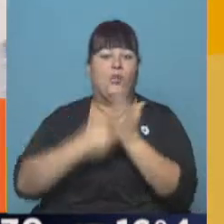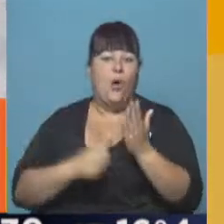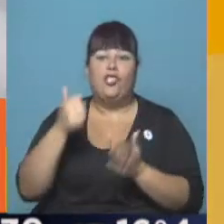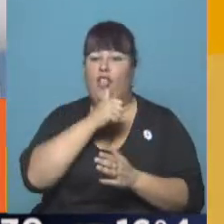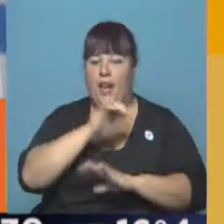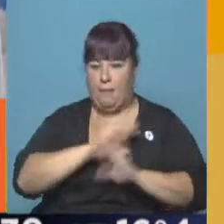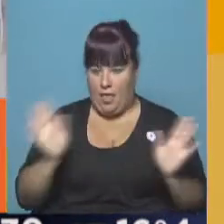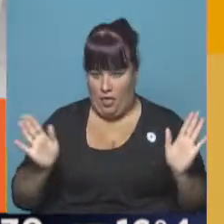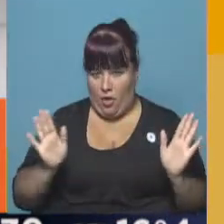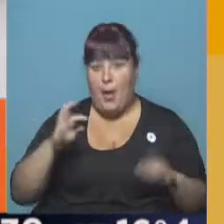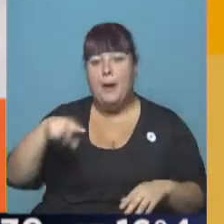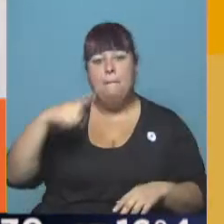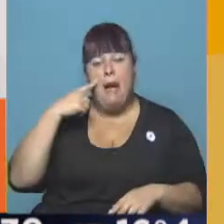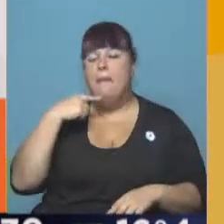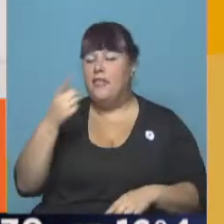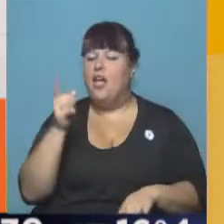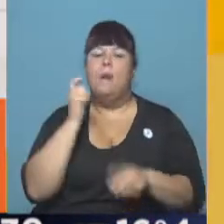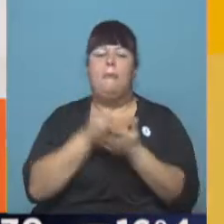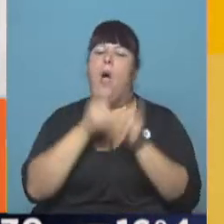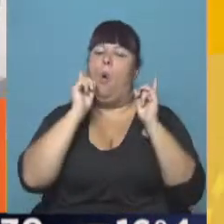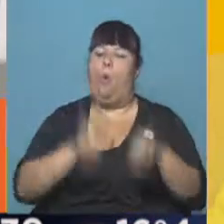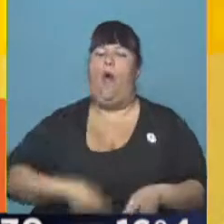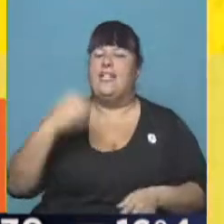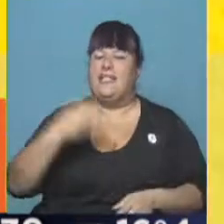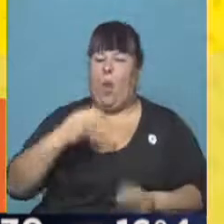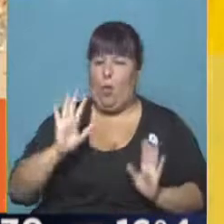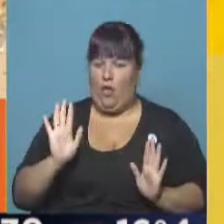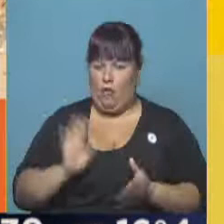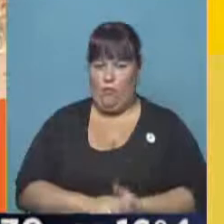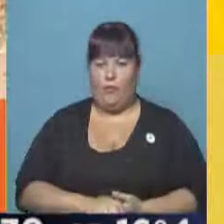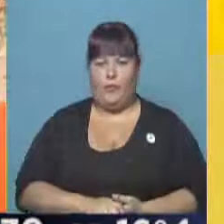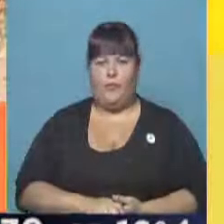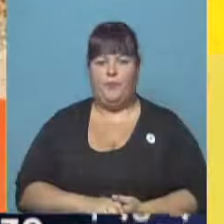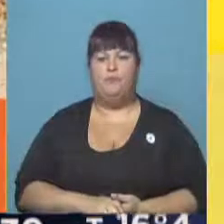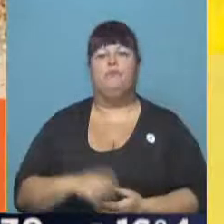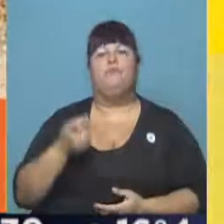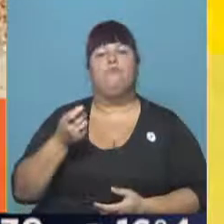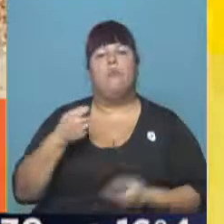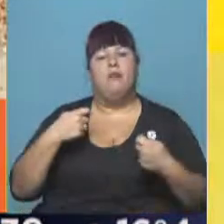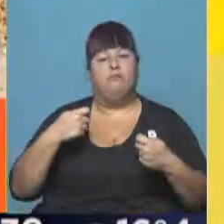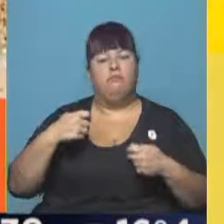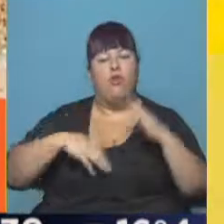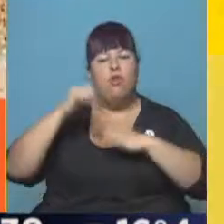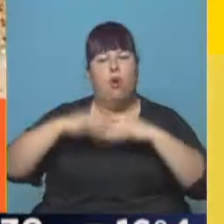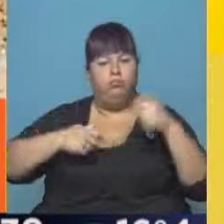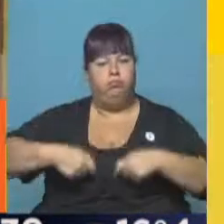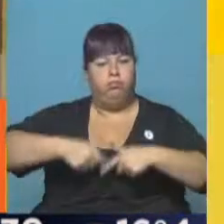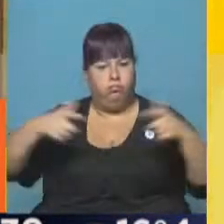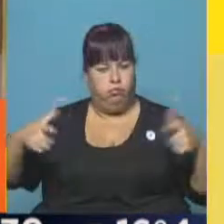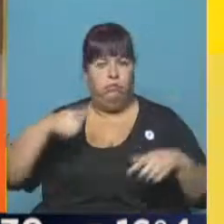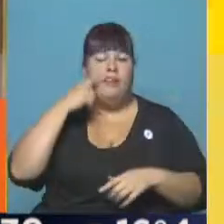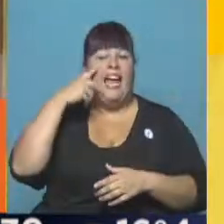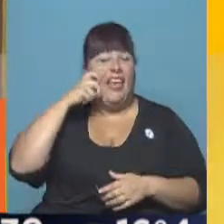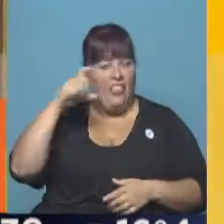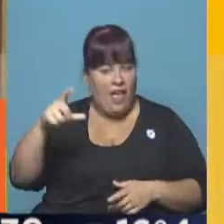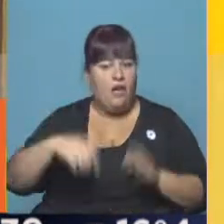los medicamentos. PAMI aseguró que la cobertura está garantizada. Aumentó el costo de la construcción. Según